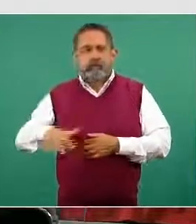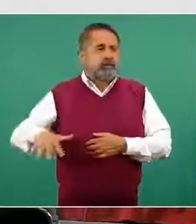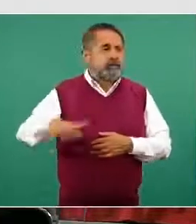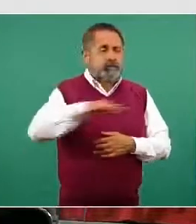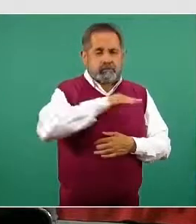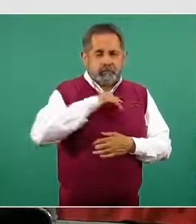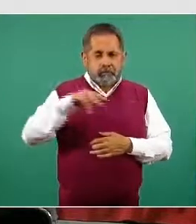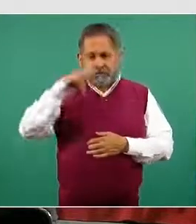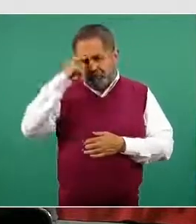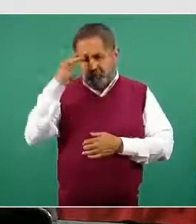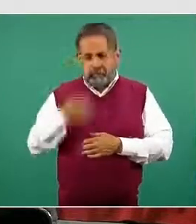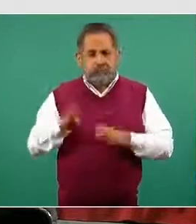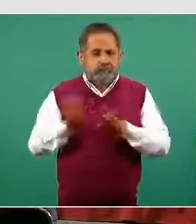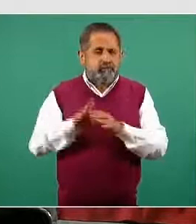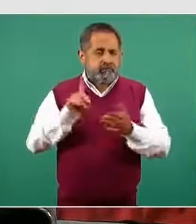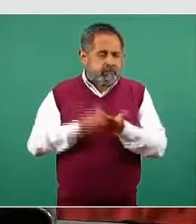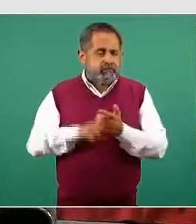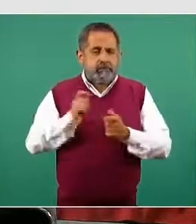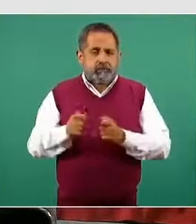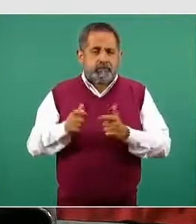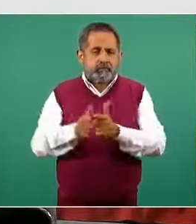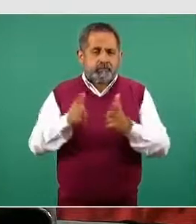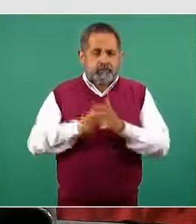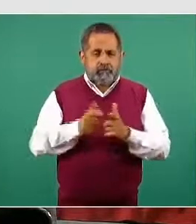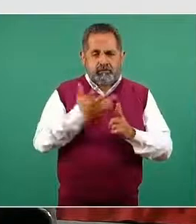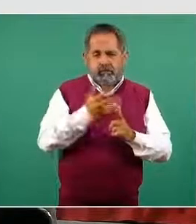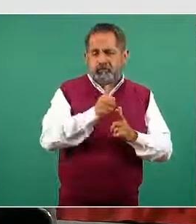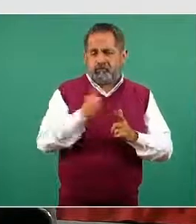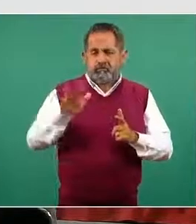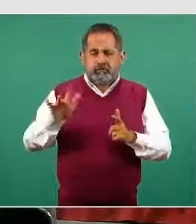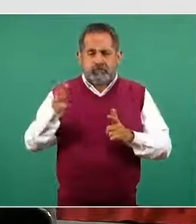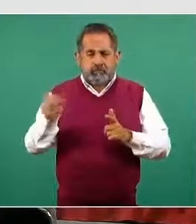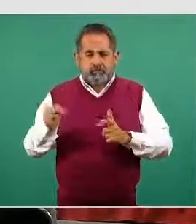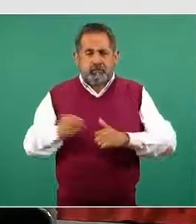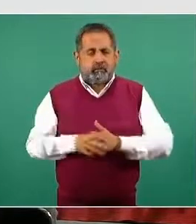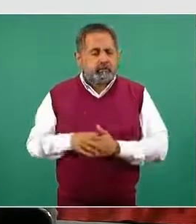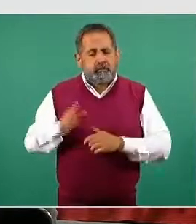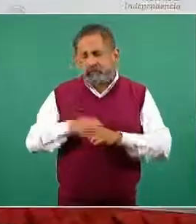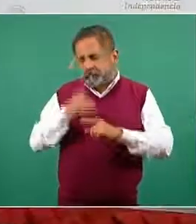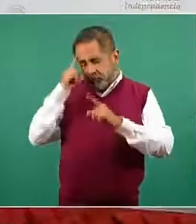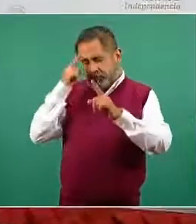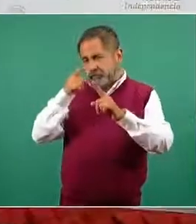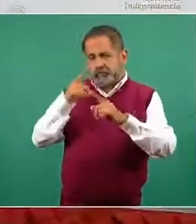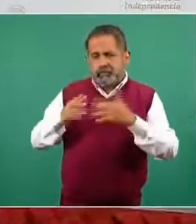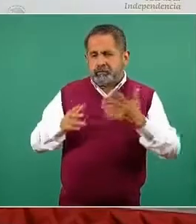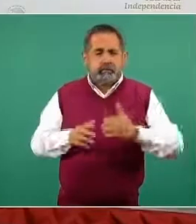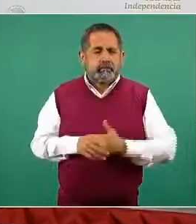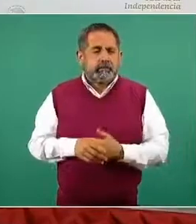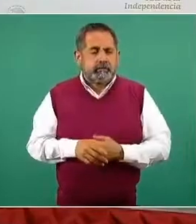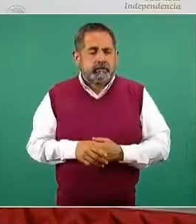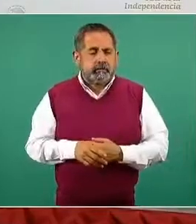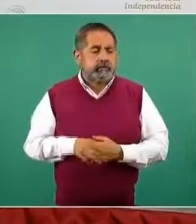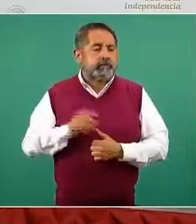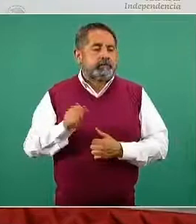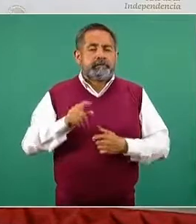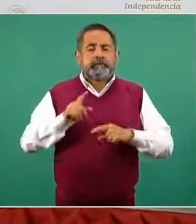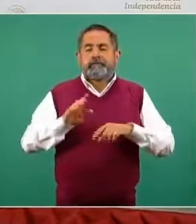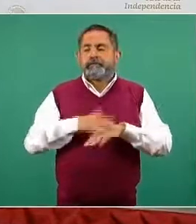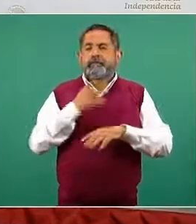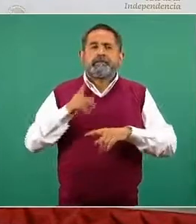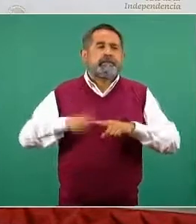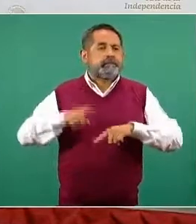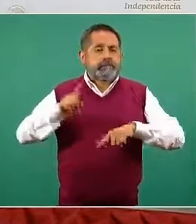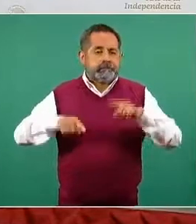total estimada de este grupo de edad. ¿Por qué tenemos esta meta? Esta, porque las diferentes